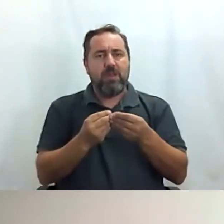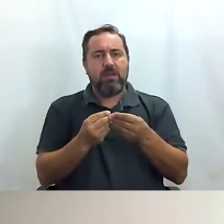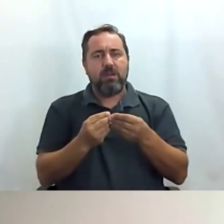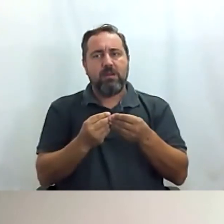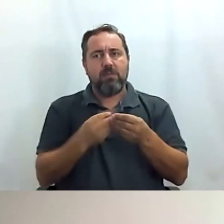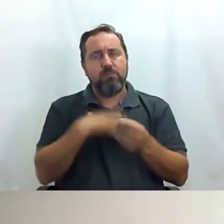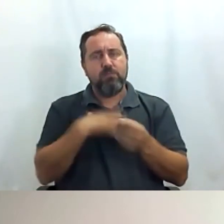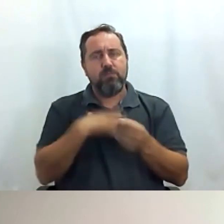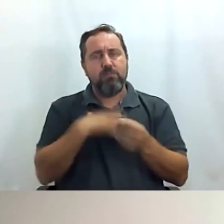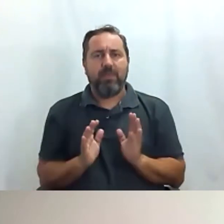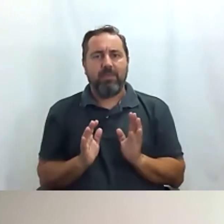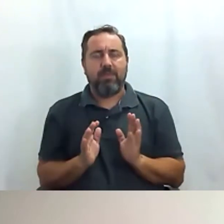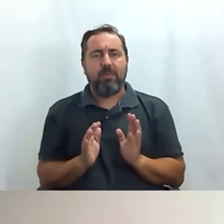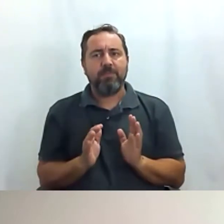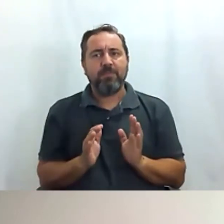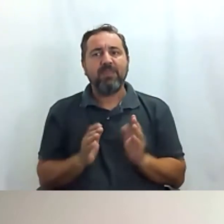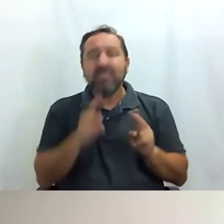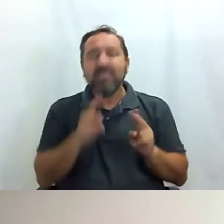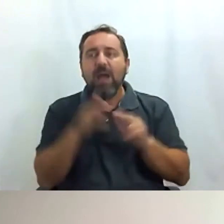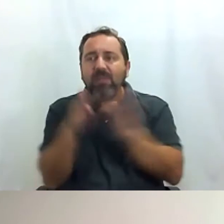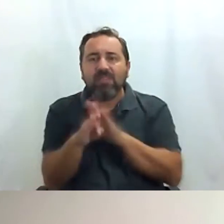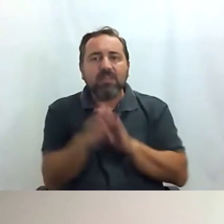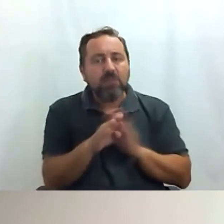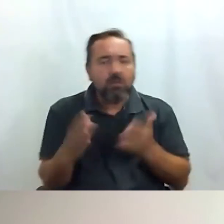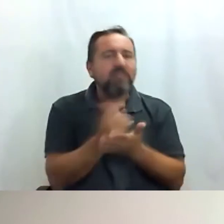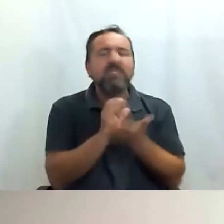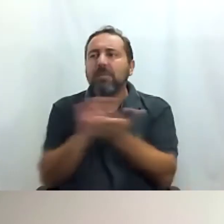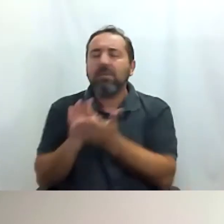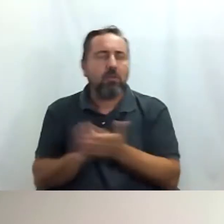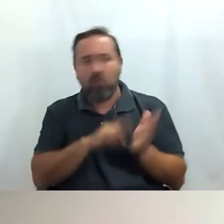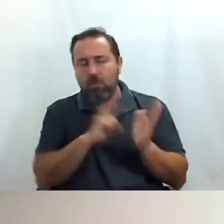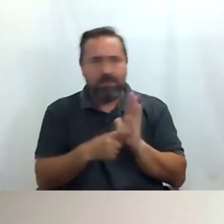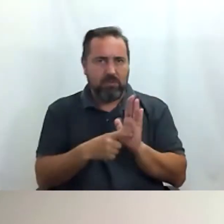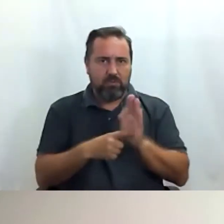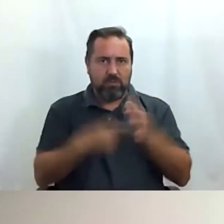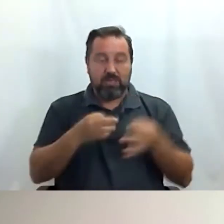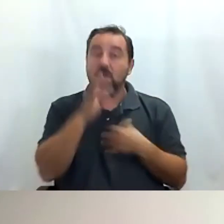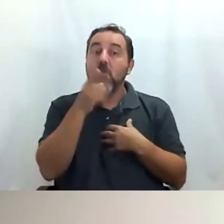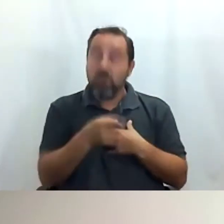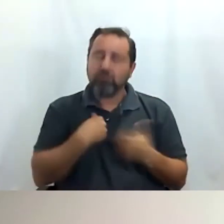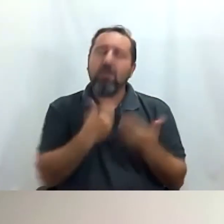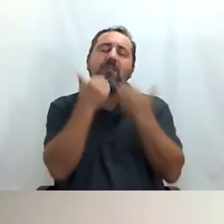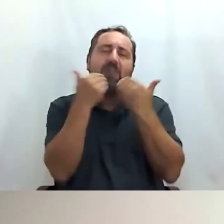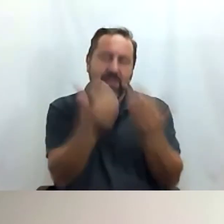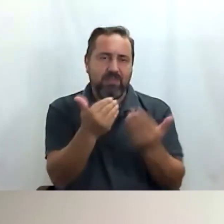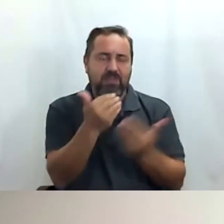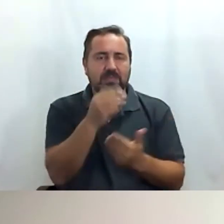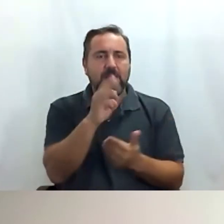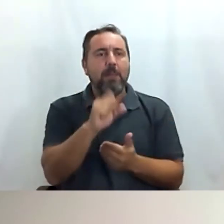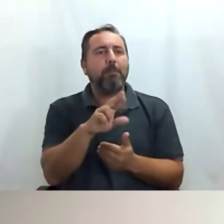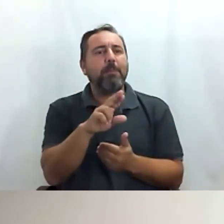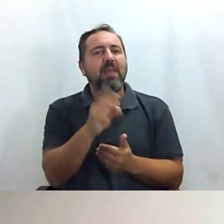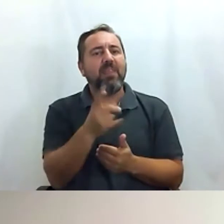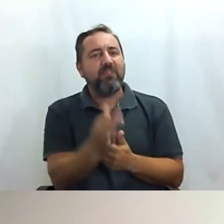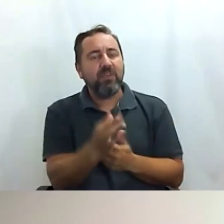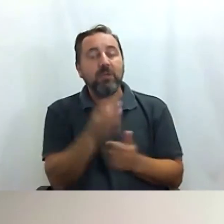que va a poder acceder a todos los servicios con plena garantía. Por eso mi agradecimiento a Predif por ese trabajo que ha